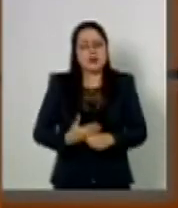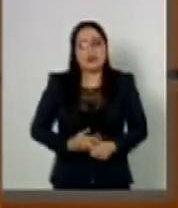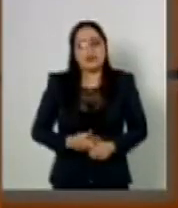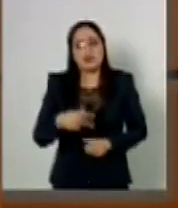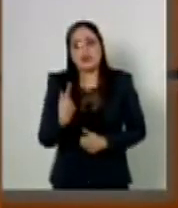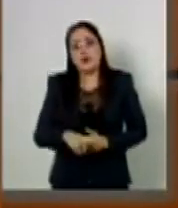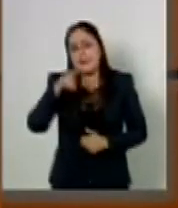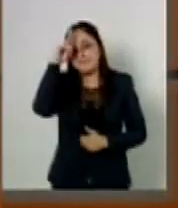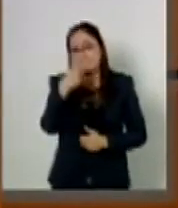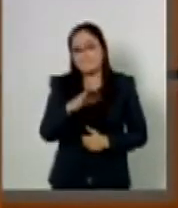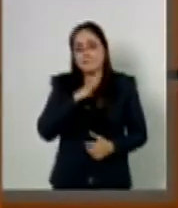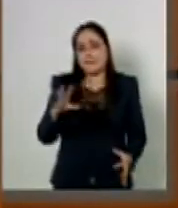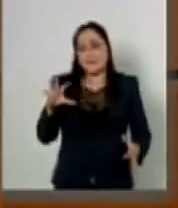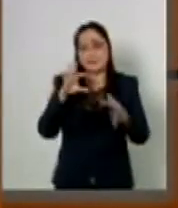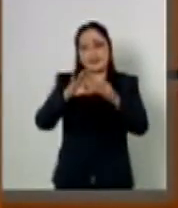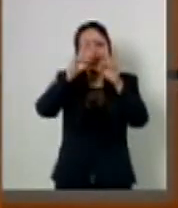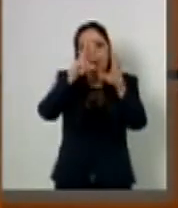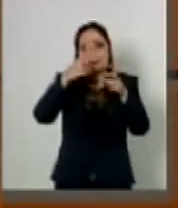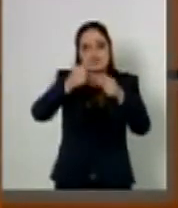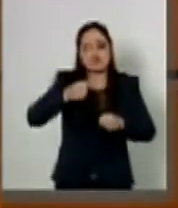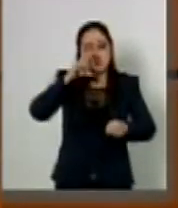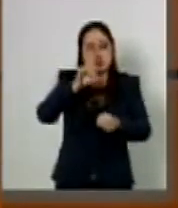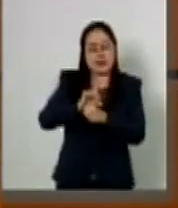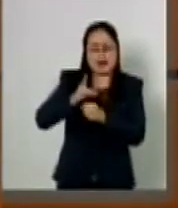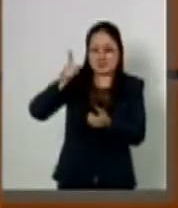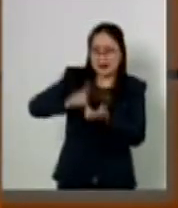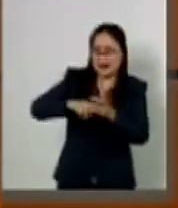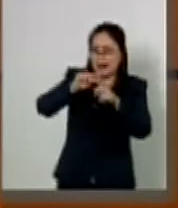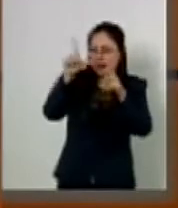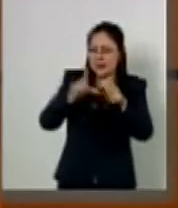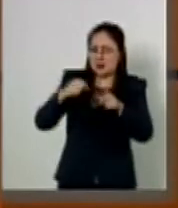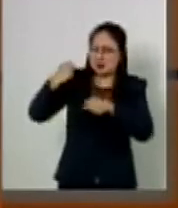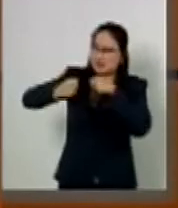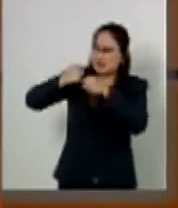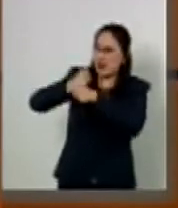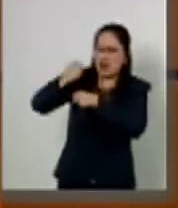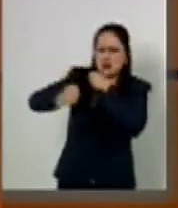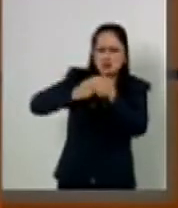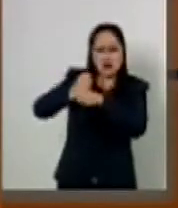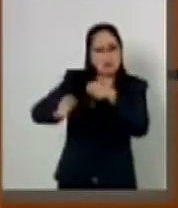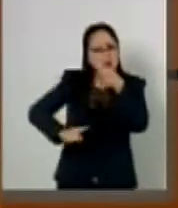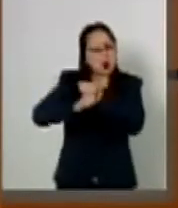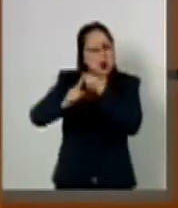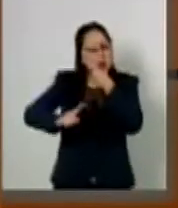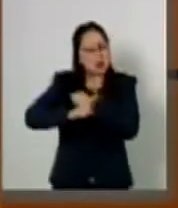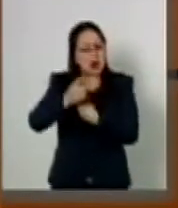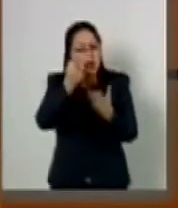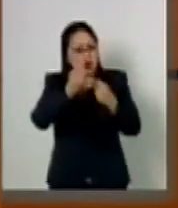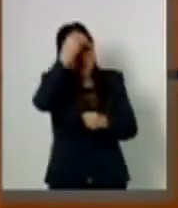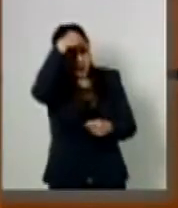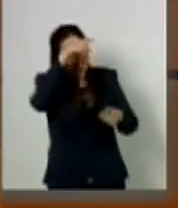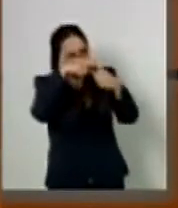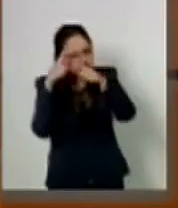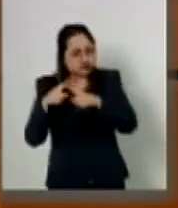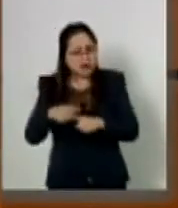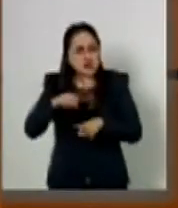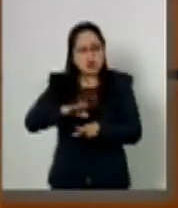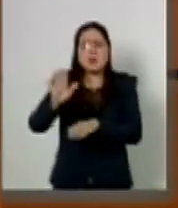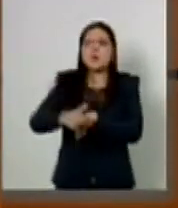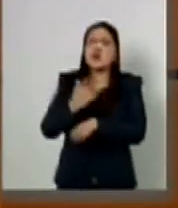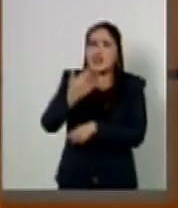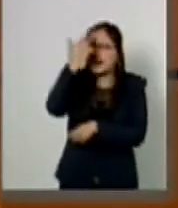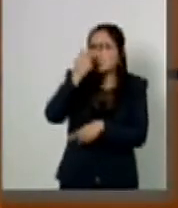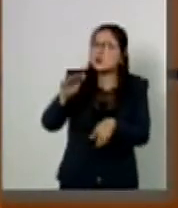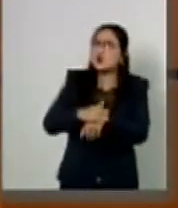un tema de seguridad interior desde hace décadas. Hay desde luego diversas opiniones sobre las causas que dieron lugar a ello,